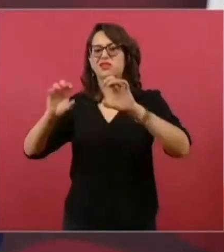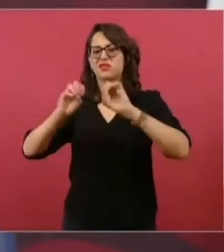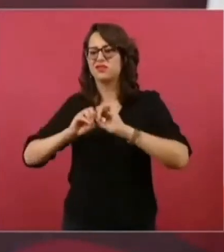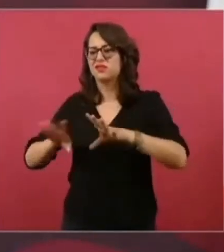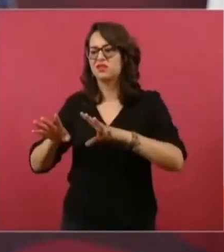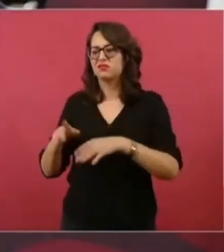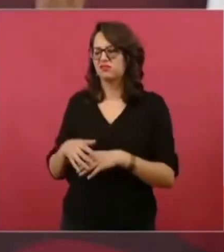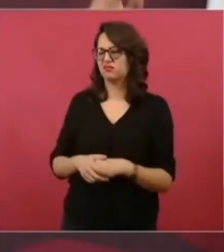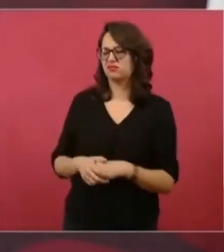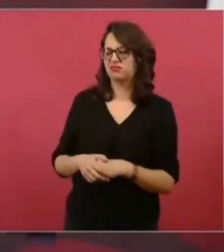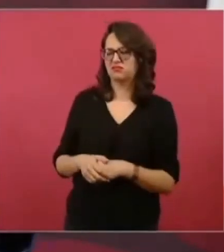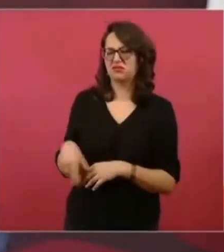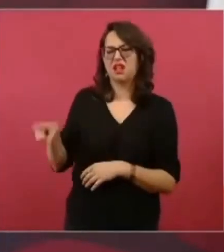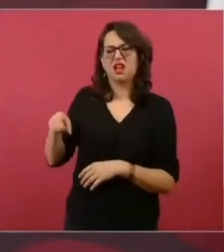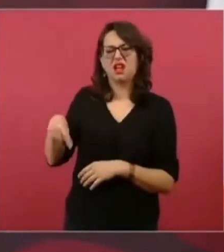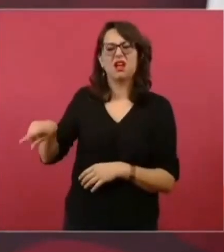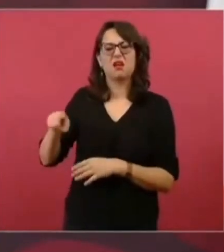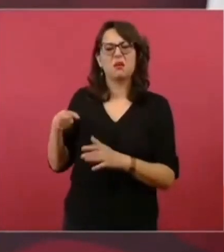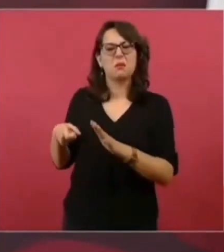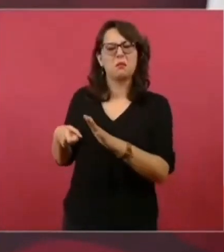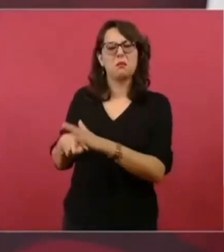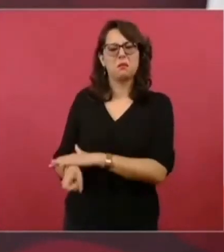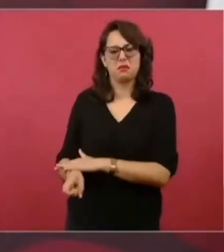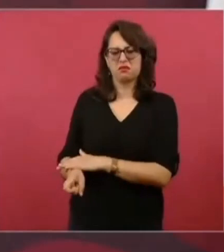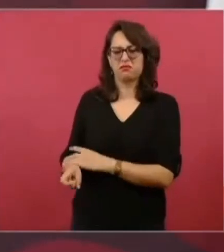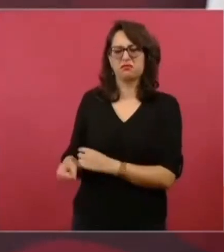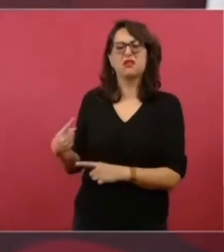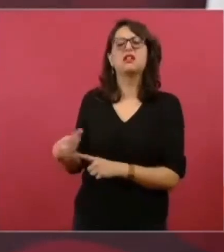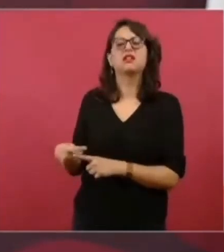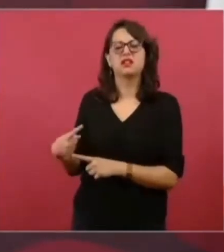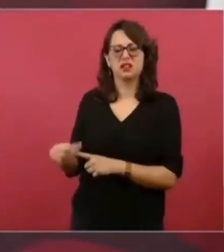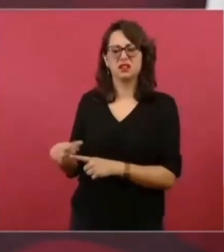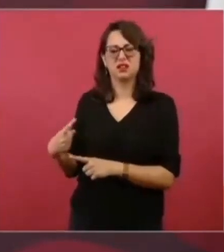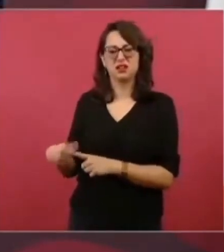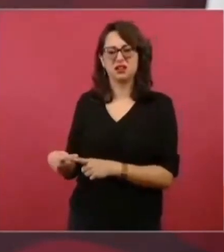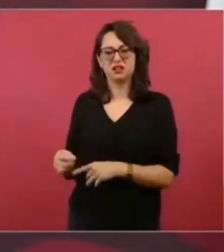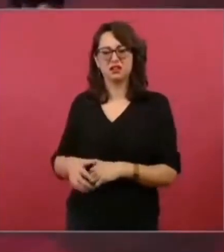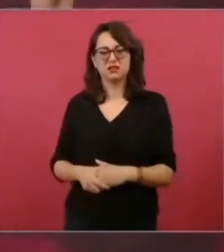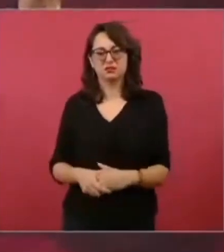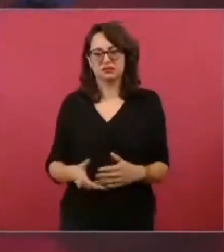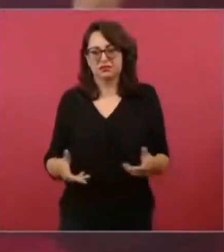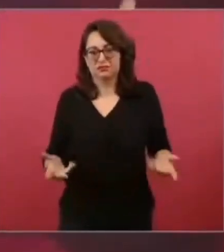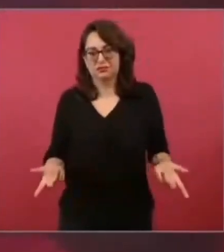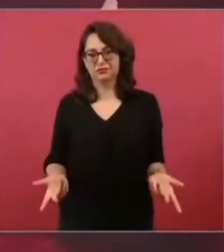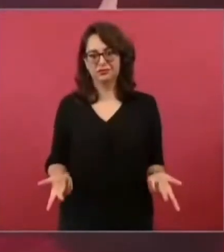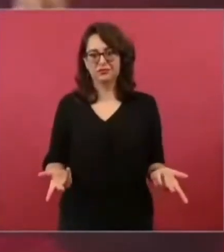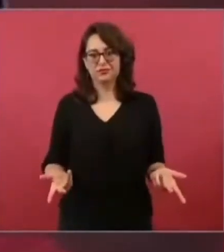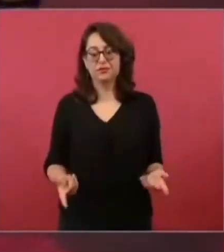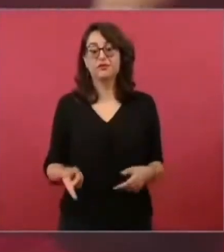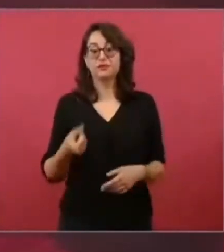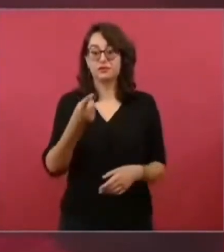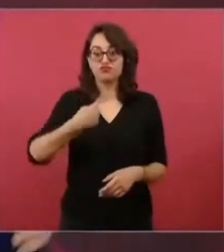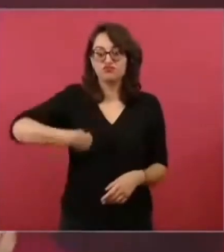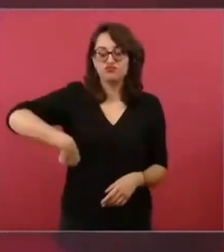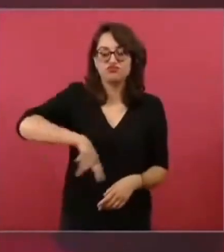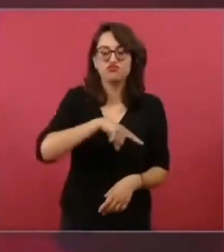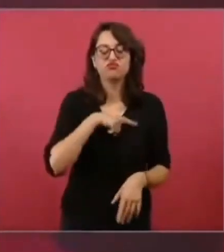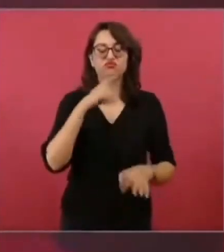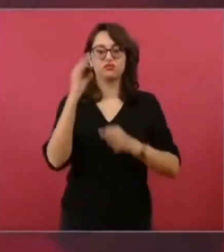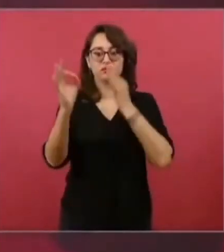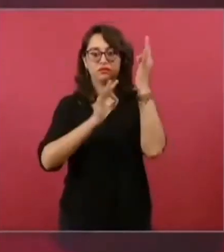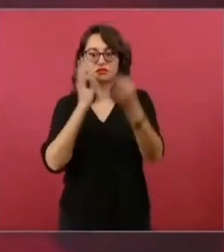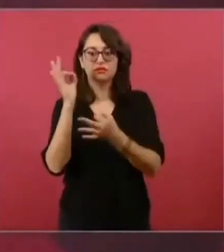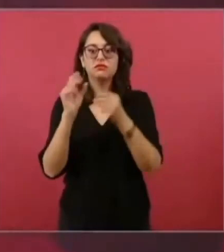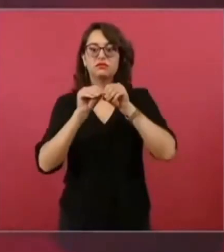¿Quiénes promueven todo eso? Porque también nosotros estamos haciendo una campaña para orientar a los